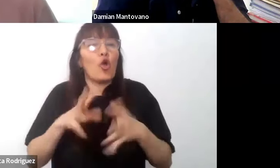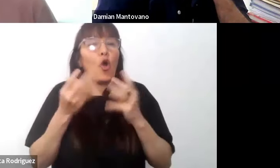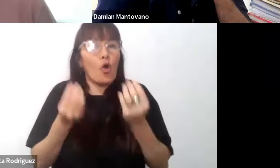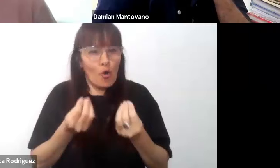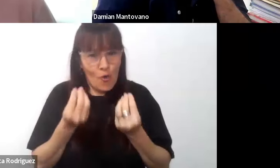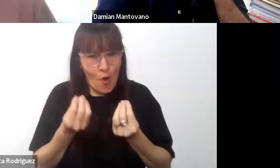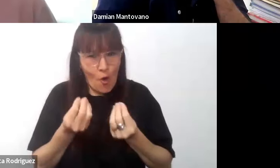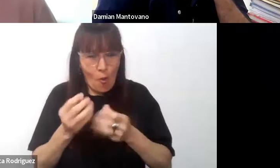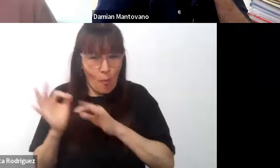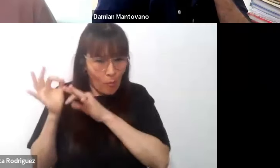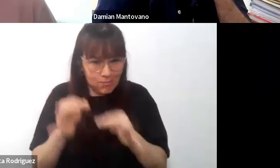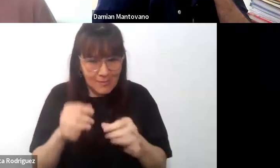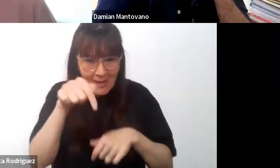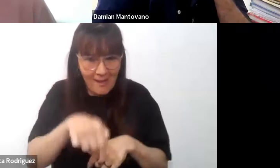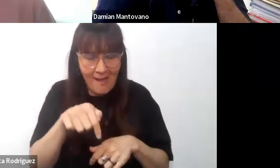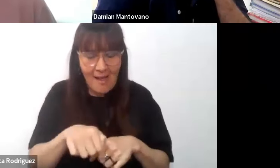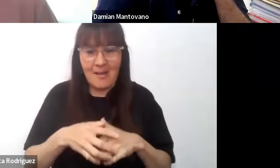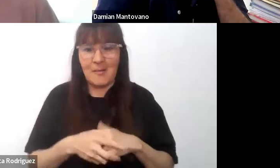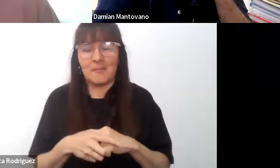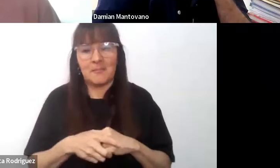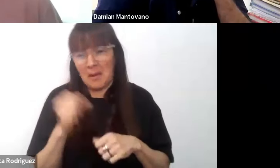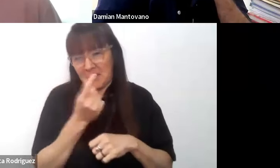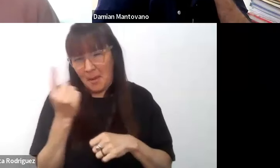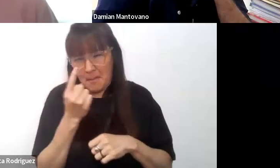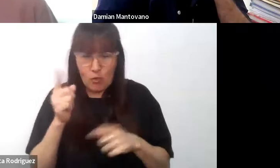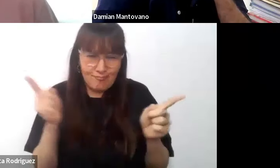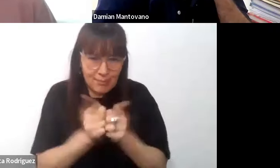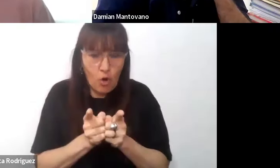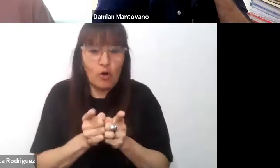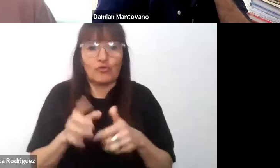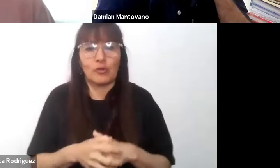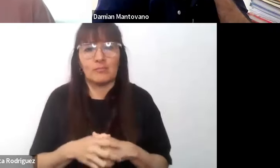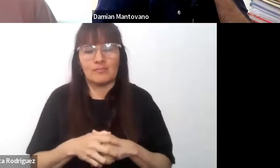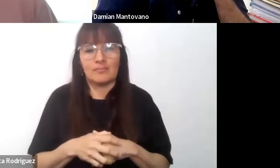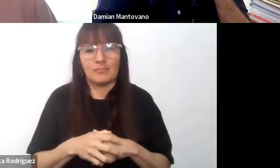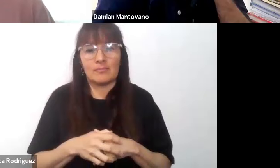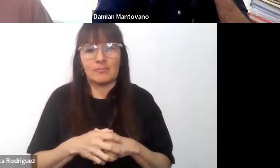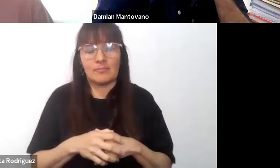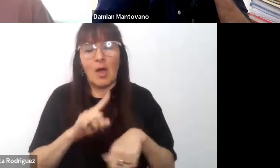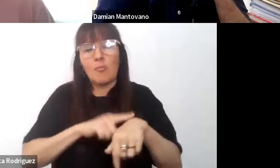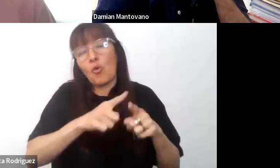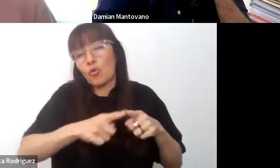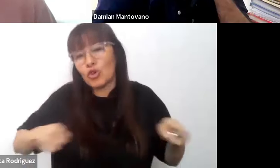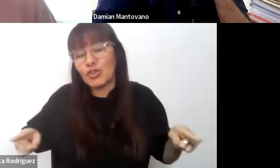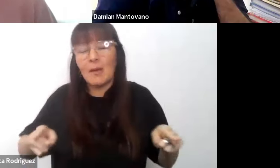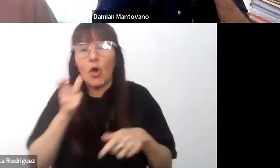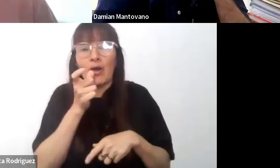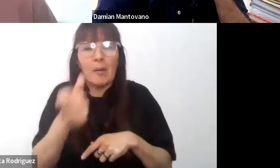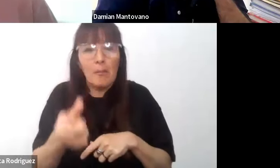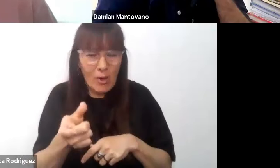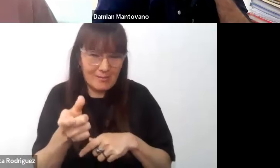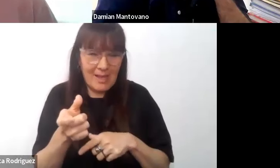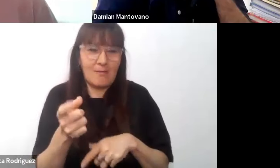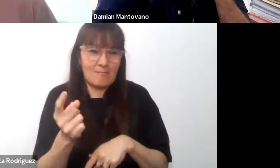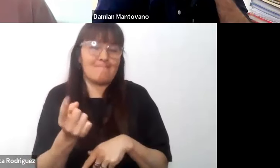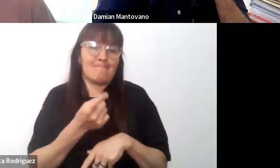llegamos hasta aquí muy rápidamente, pero durante mucho tiempo la respuesta que se le ha dado a estos